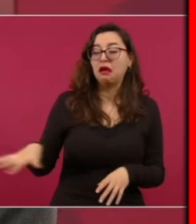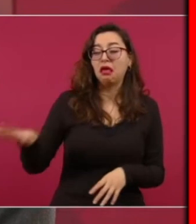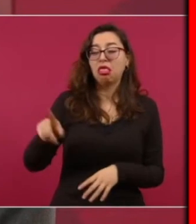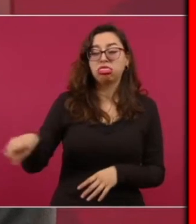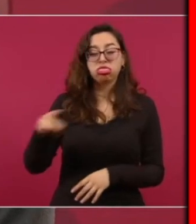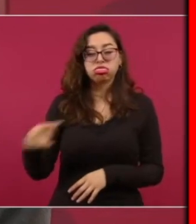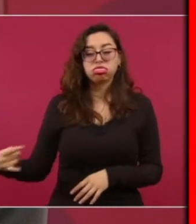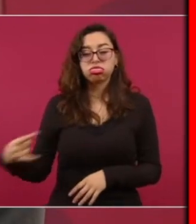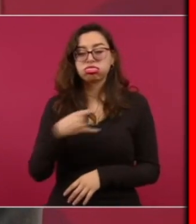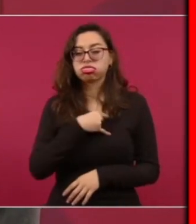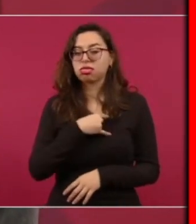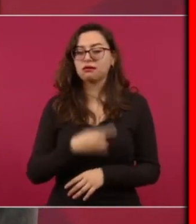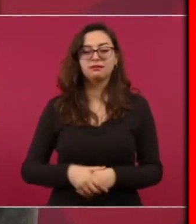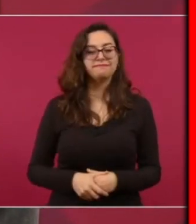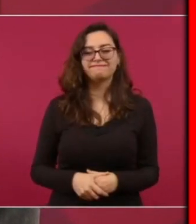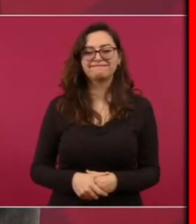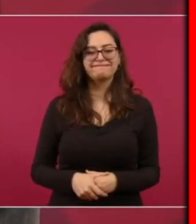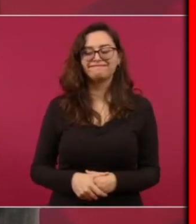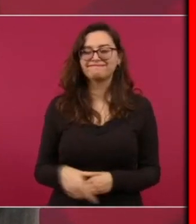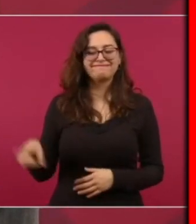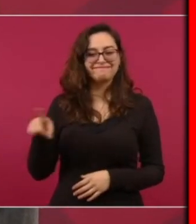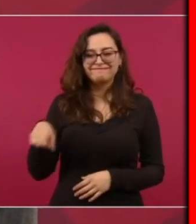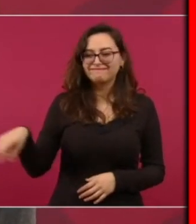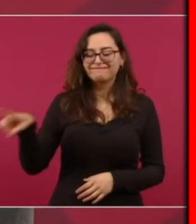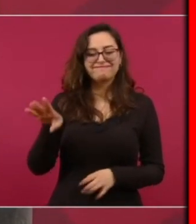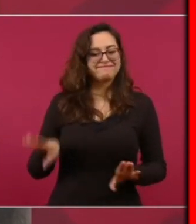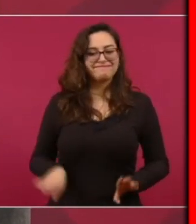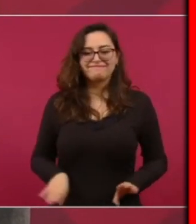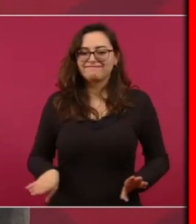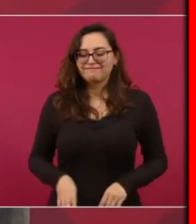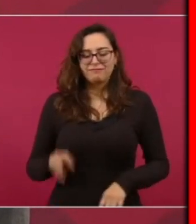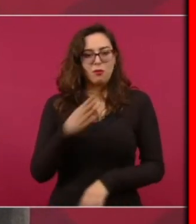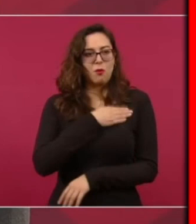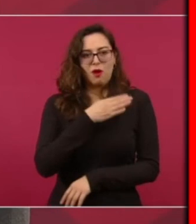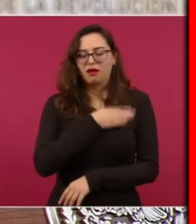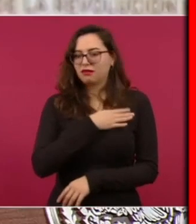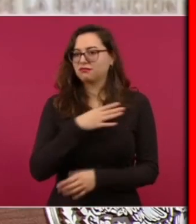El pueblo es muy fraterno, muy solidario Y